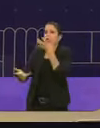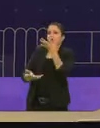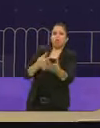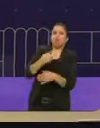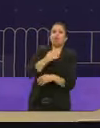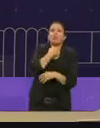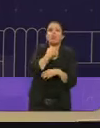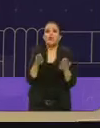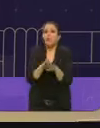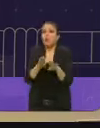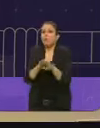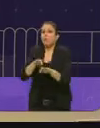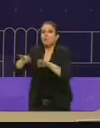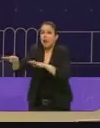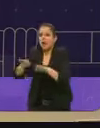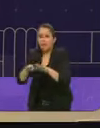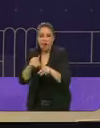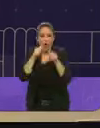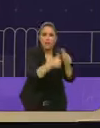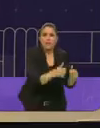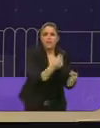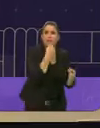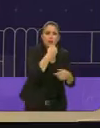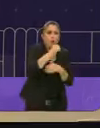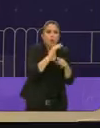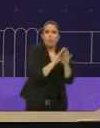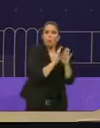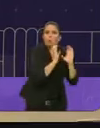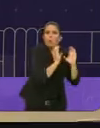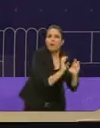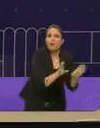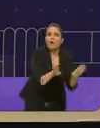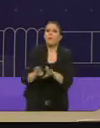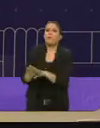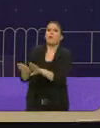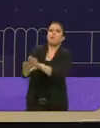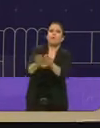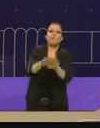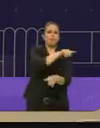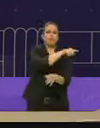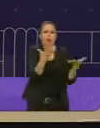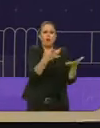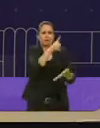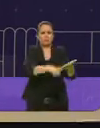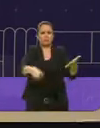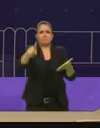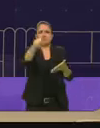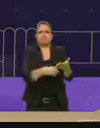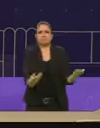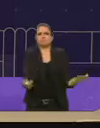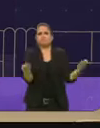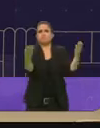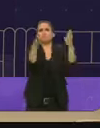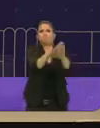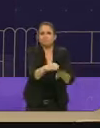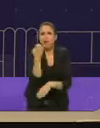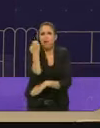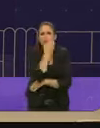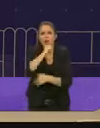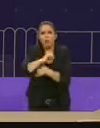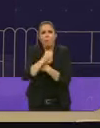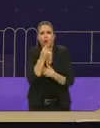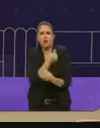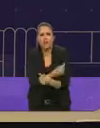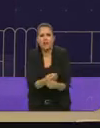planteando que el salario rosa chilango no solamente sea un apoyo económico que venga con dos condiciones más,